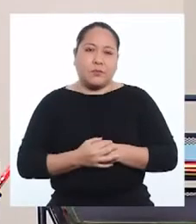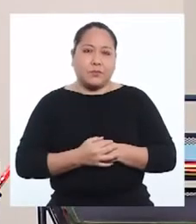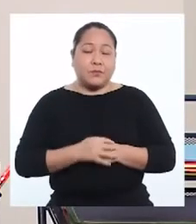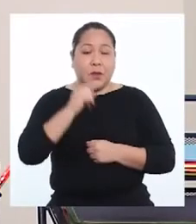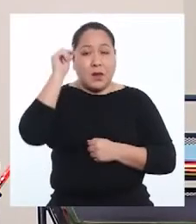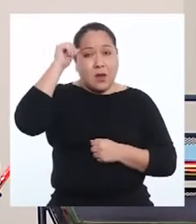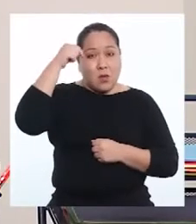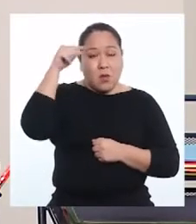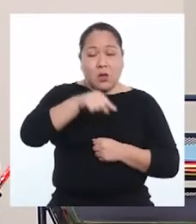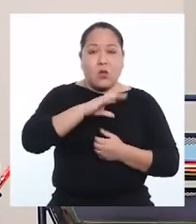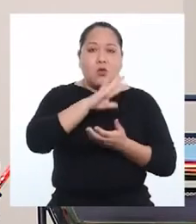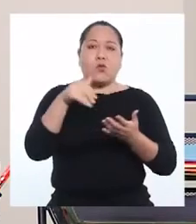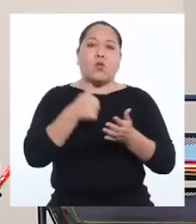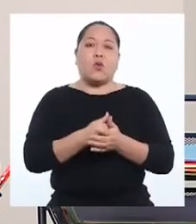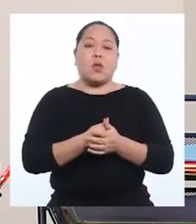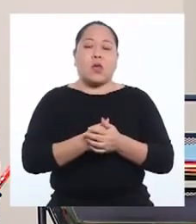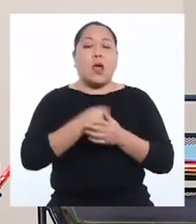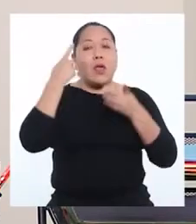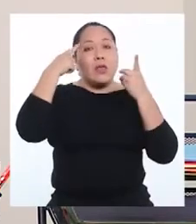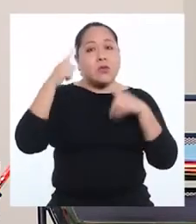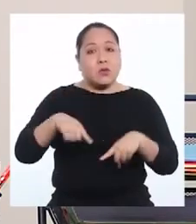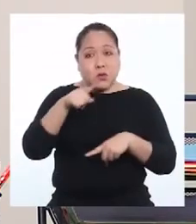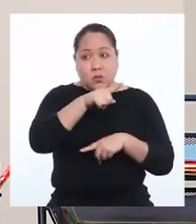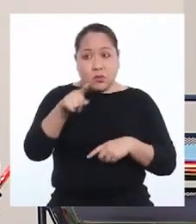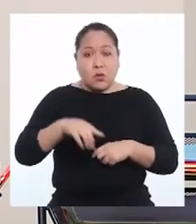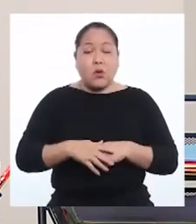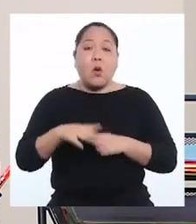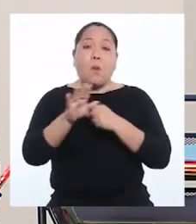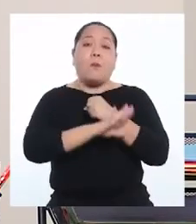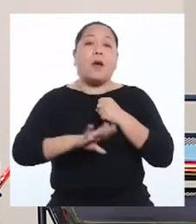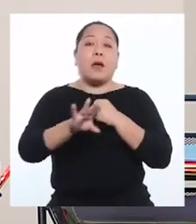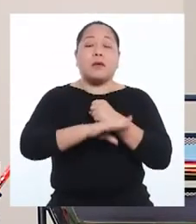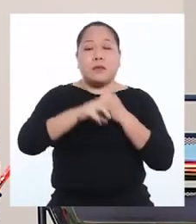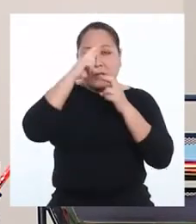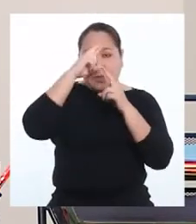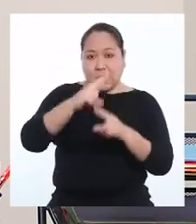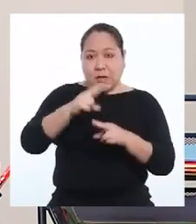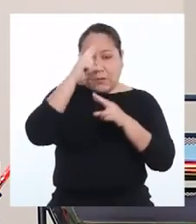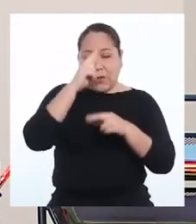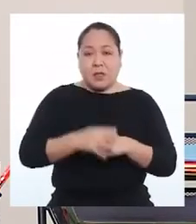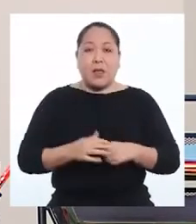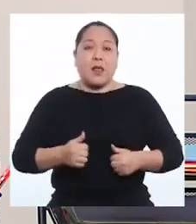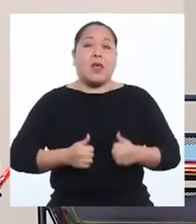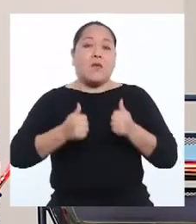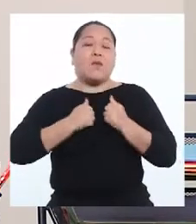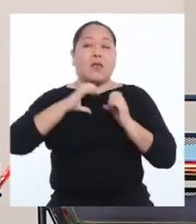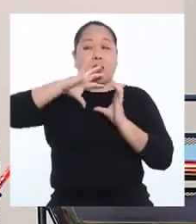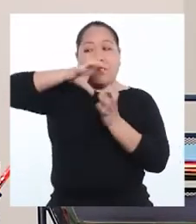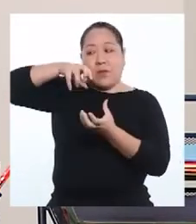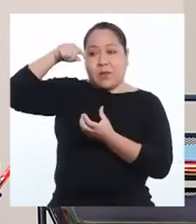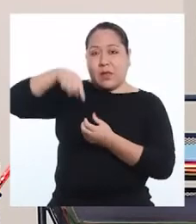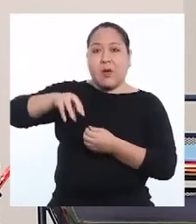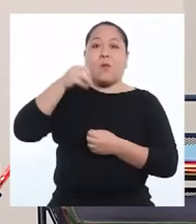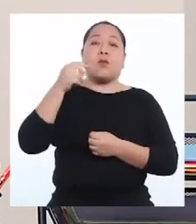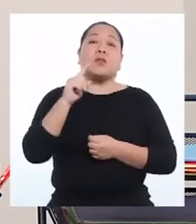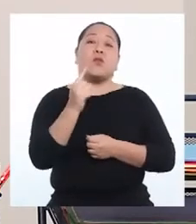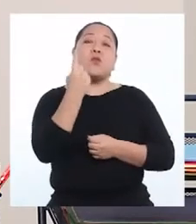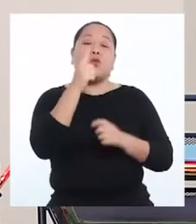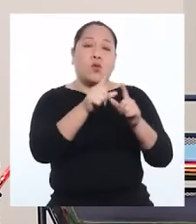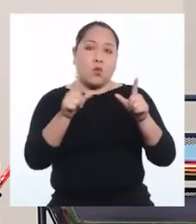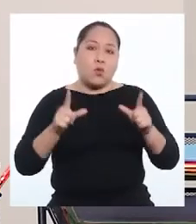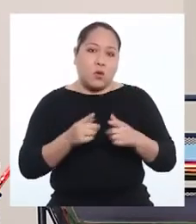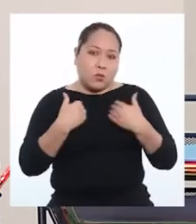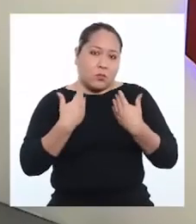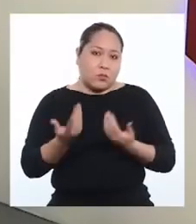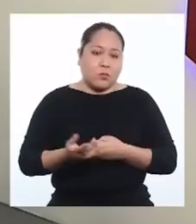Y recuerden que toda decisión que tomemos debe tener como base el respeto a la vida en el planeta, porque es el único hogar que